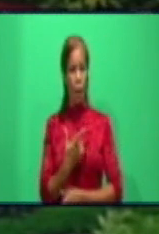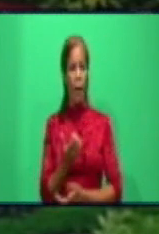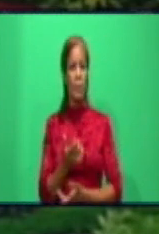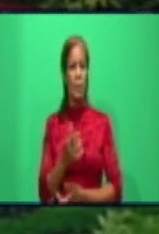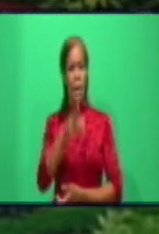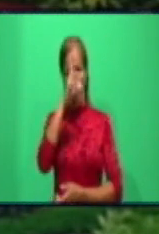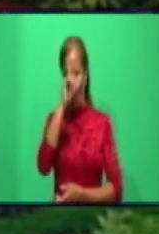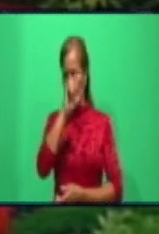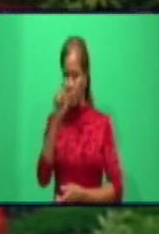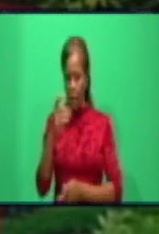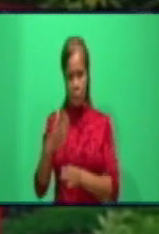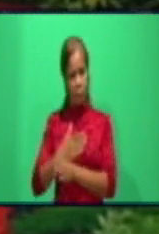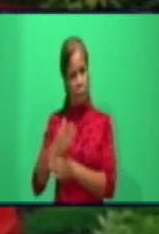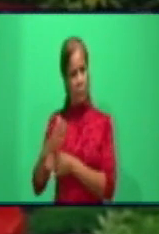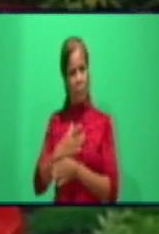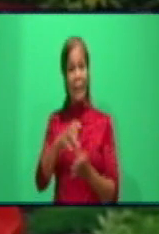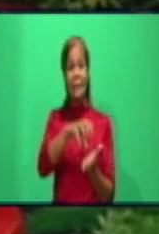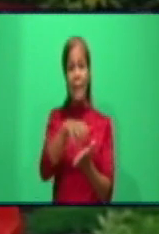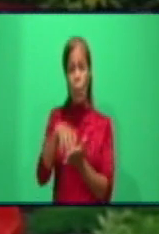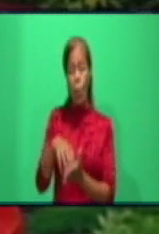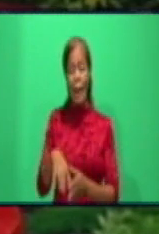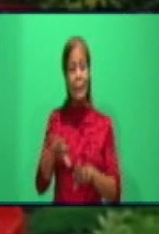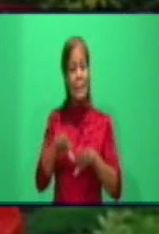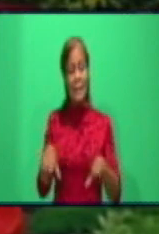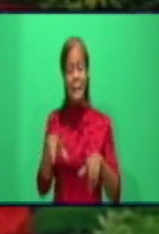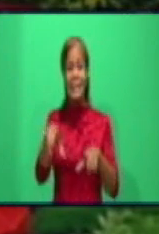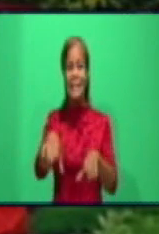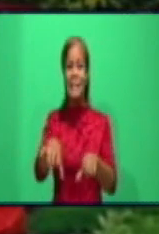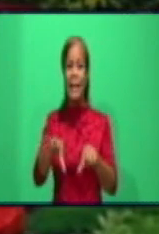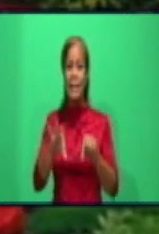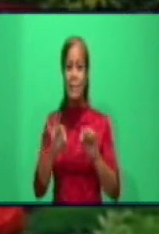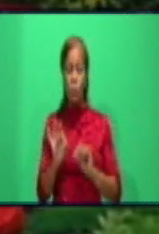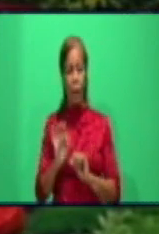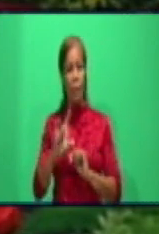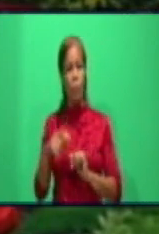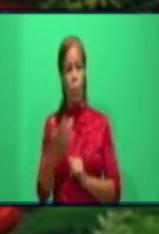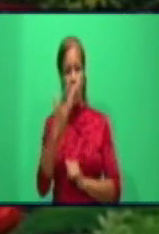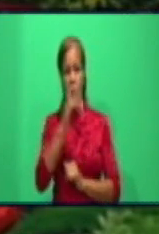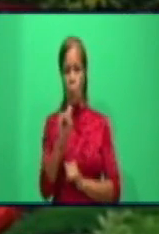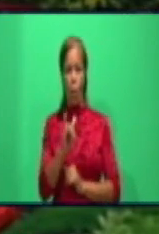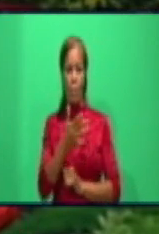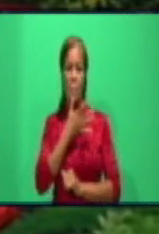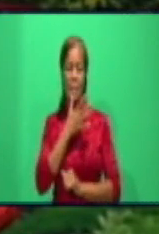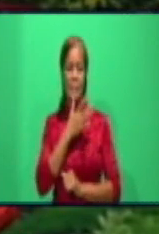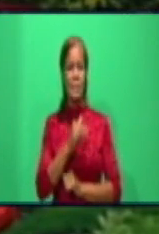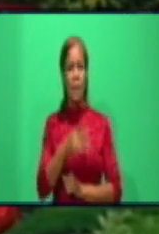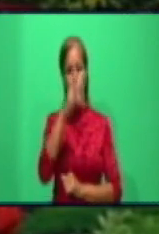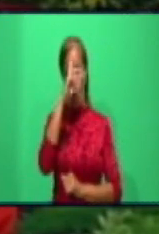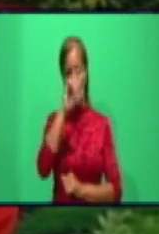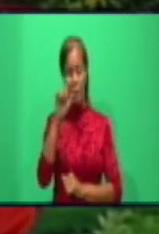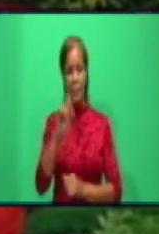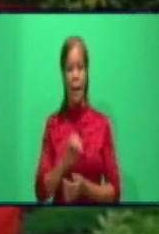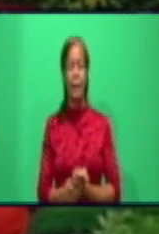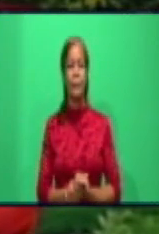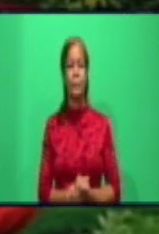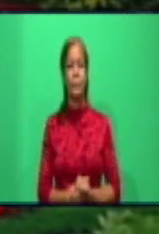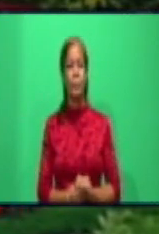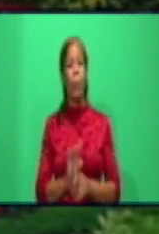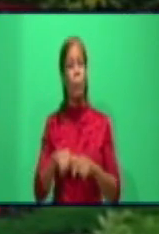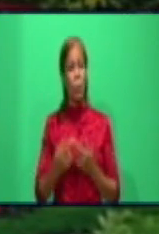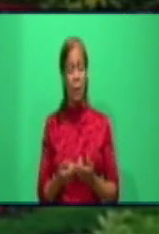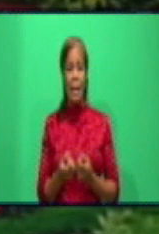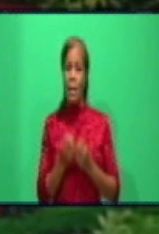también un hospital en campaña, a pesar de tener todas esas condiciones. Por cierto, hablando de eso, porque en medio de todo la vida